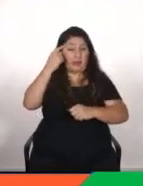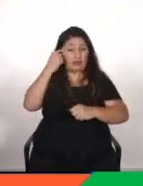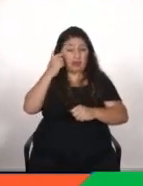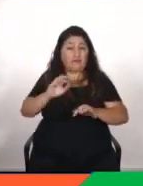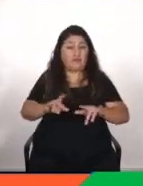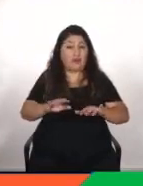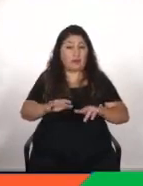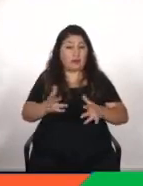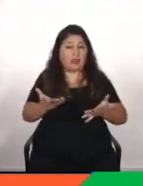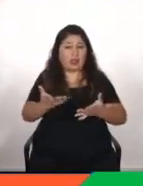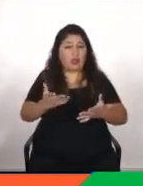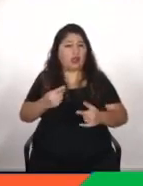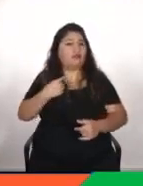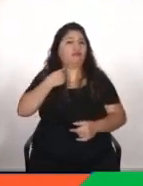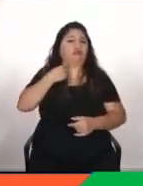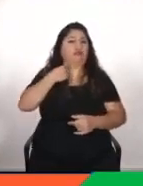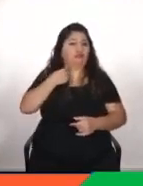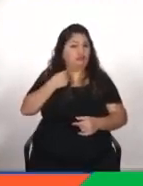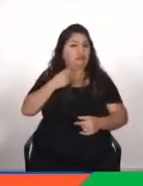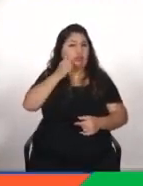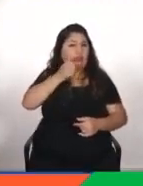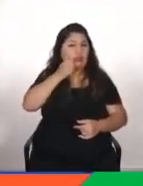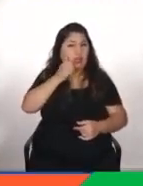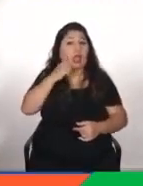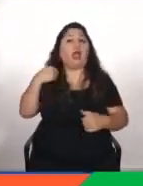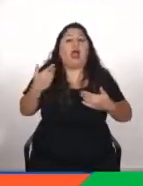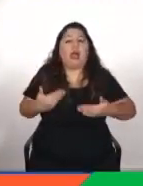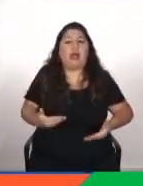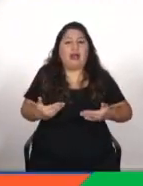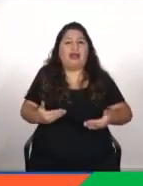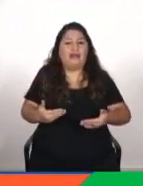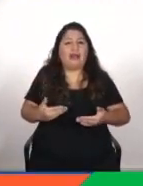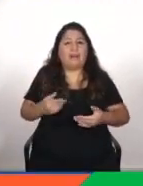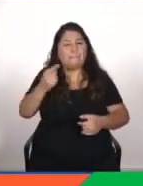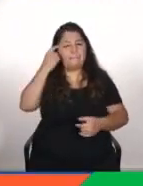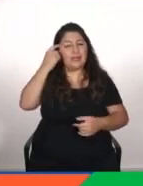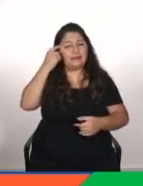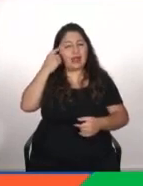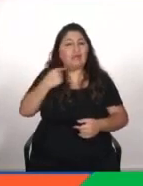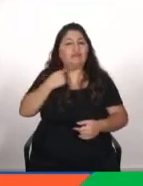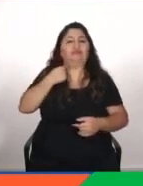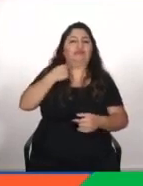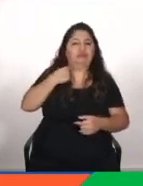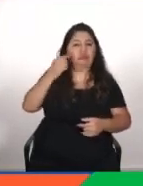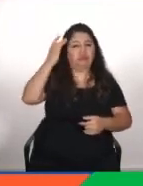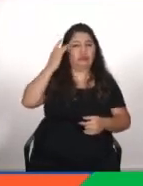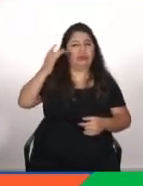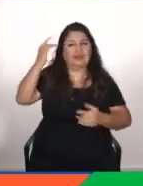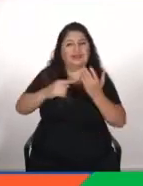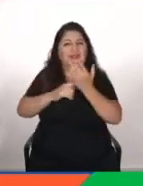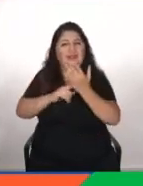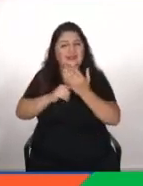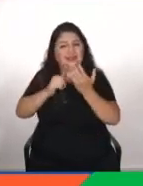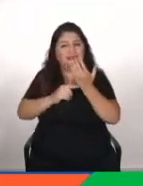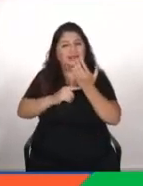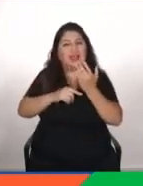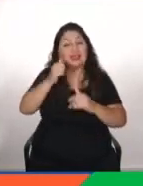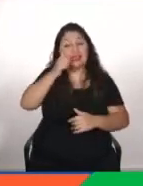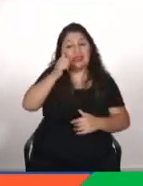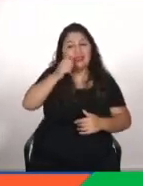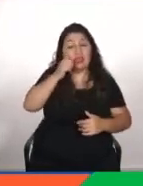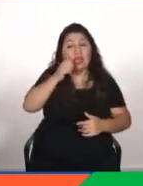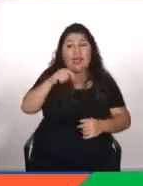lo de la fake news por ejemplo las fake news probablemente van a tener este orden van a ser muy reales van a ser muy